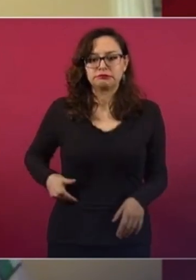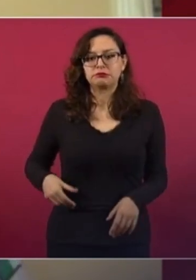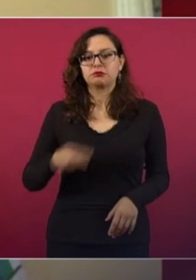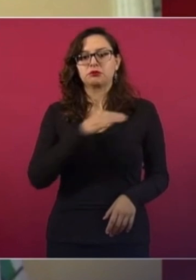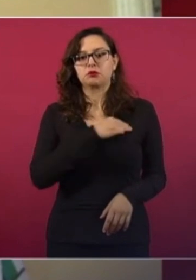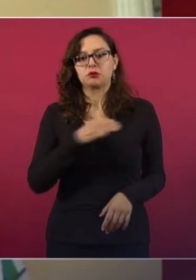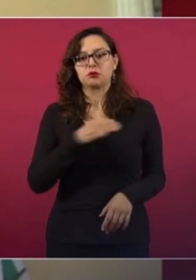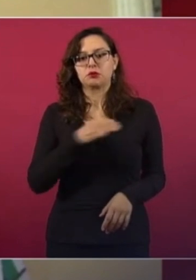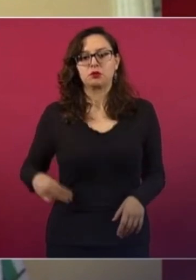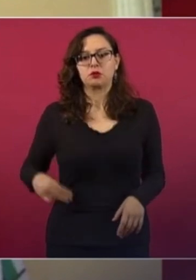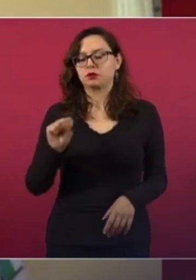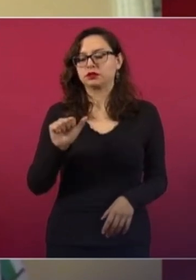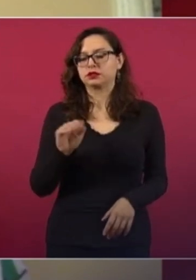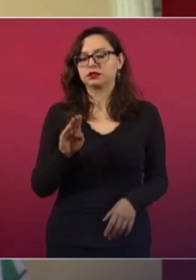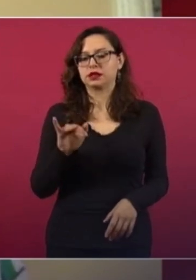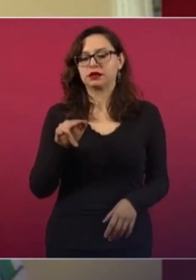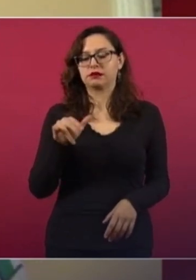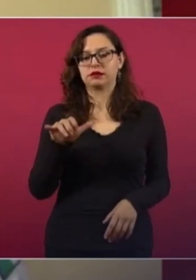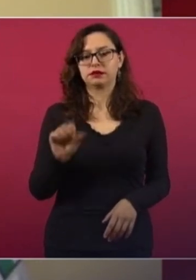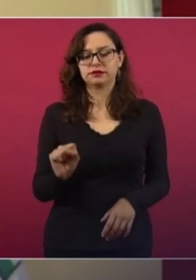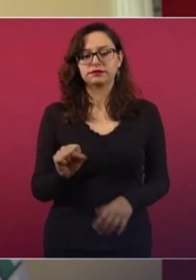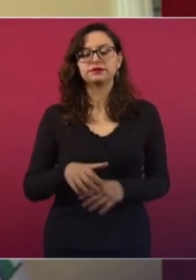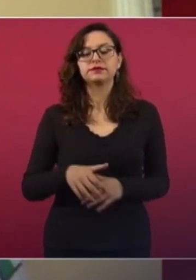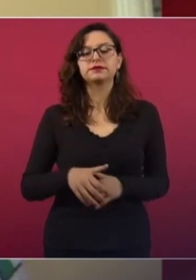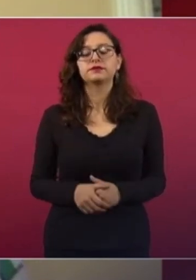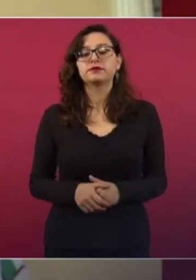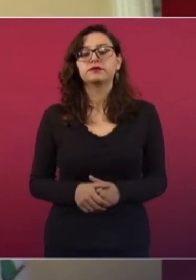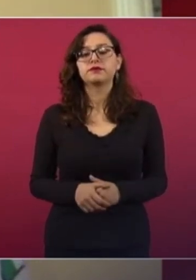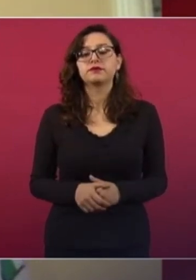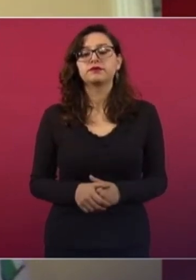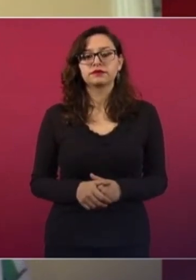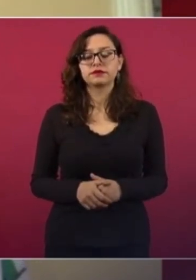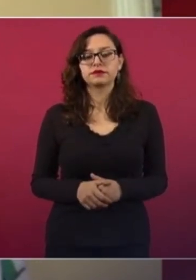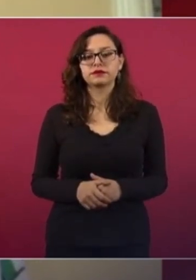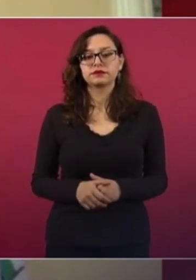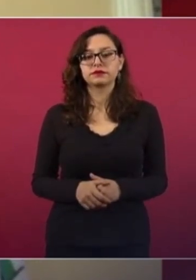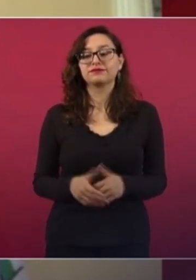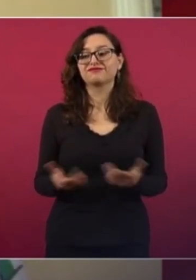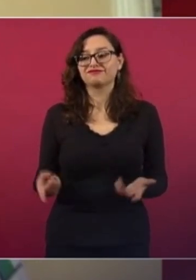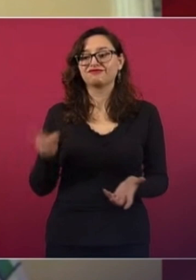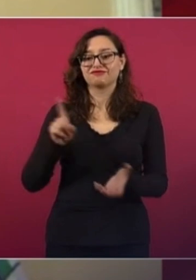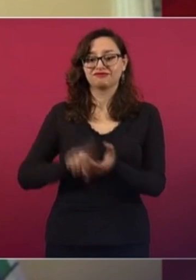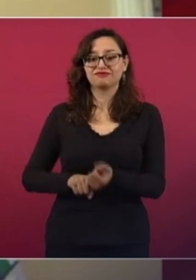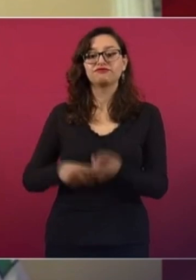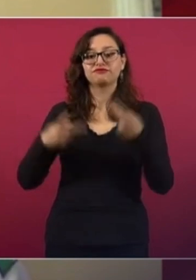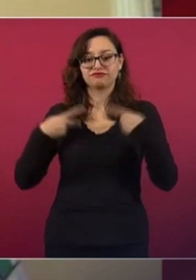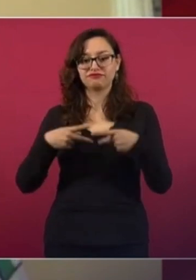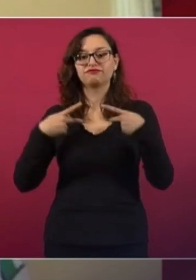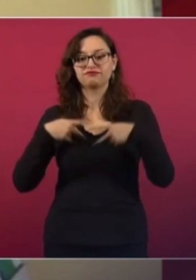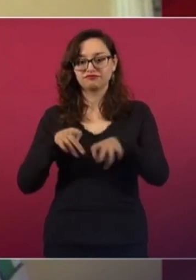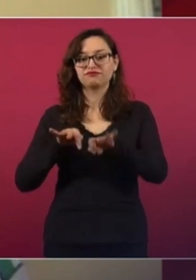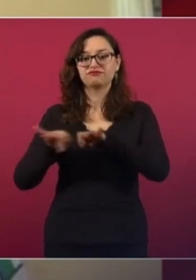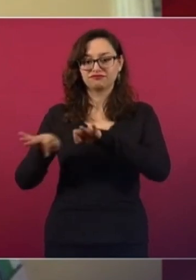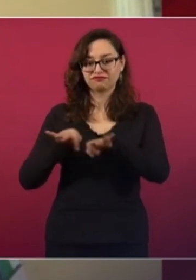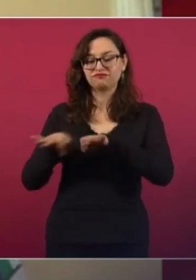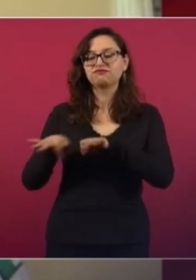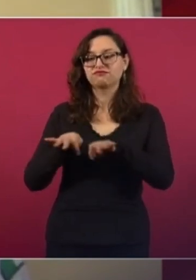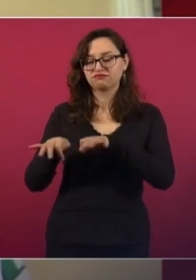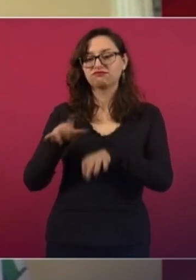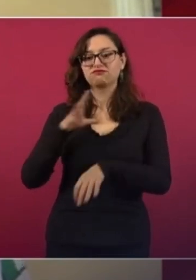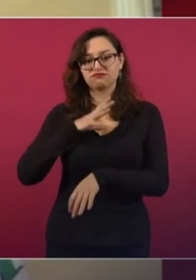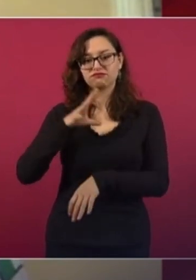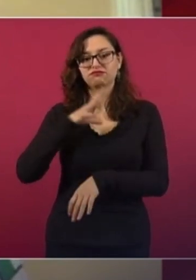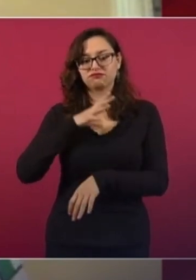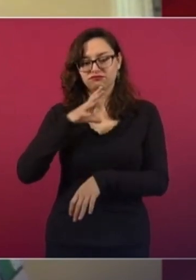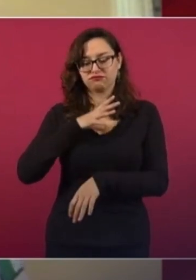municipio de Sabinas, Coahuila, en la cual se encontraban trabajadores realizando labores